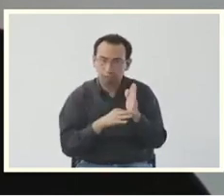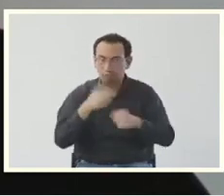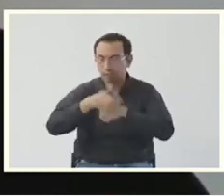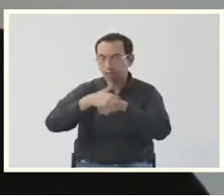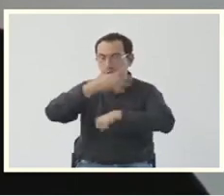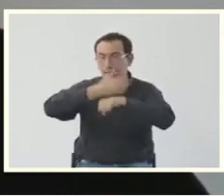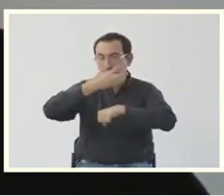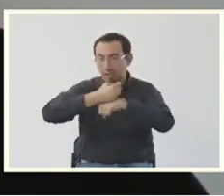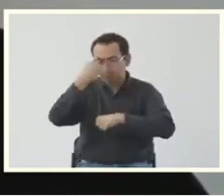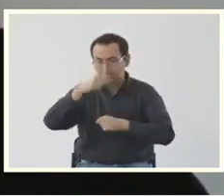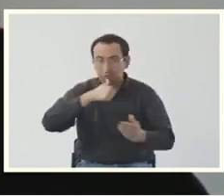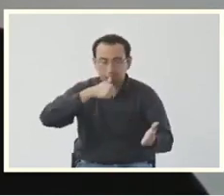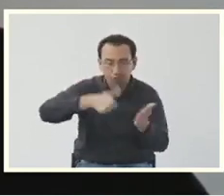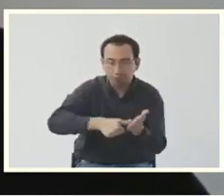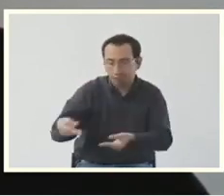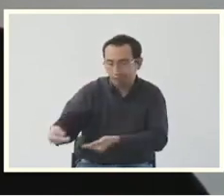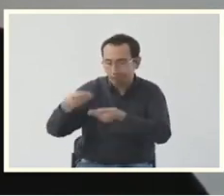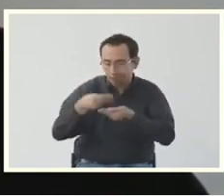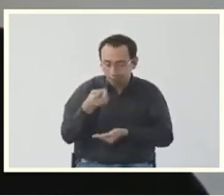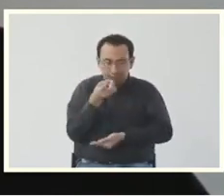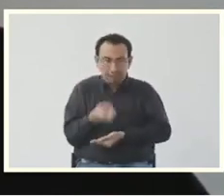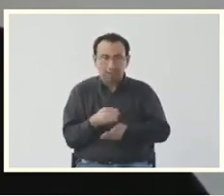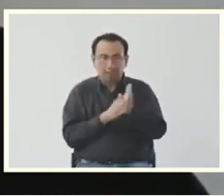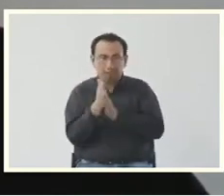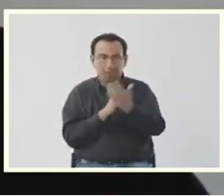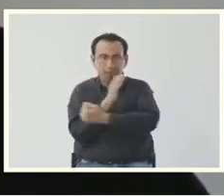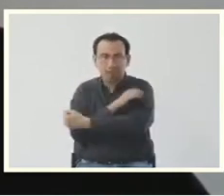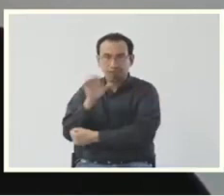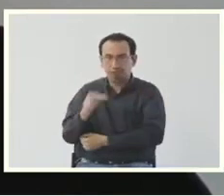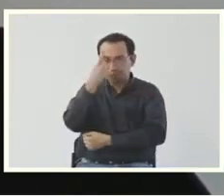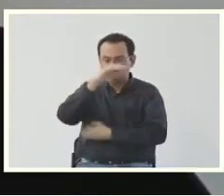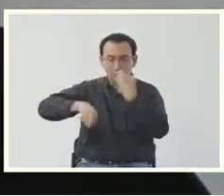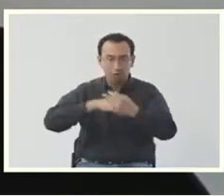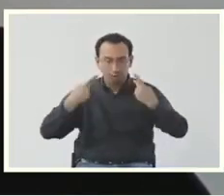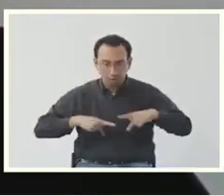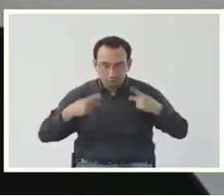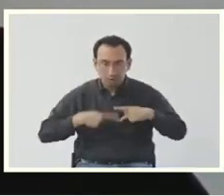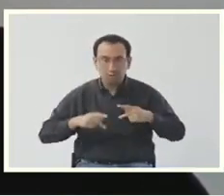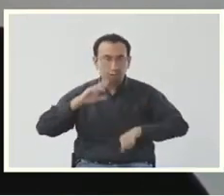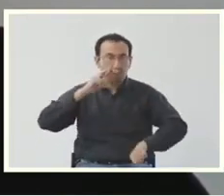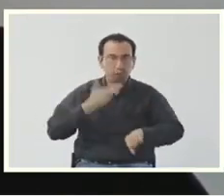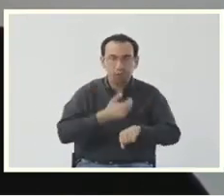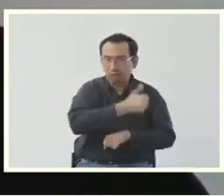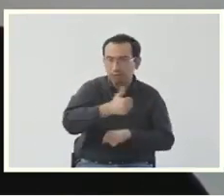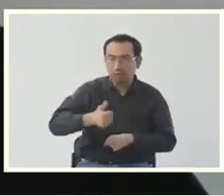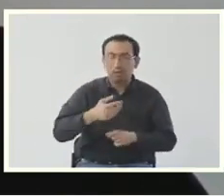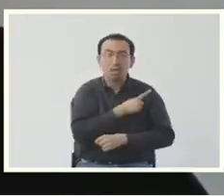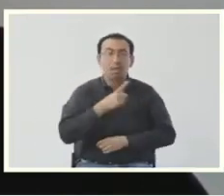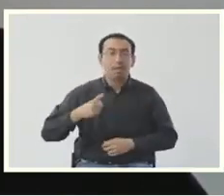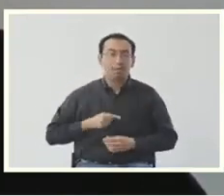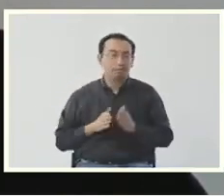Cinco, considerando que la carta de intención tiene en esencia el ánimo de fortalecer la vida democrática, la carga económica de las gestiones debe